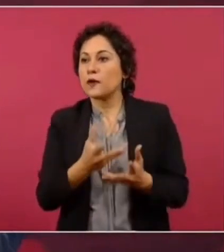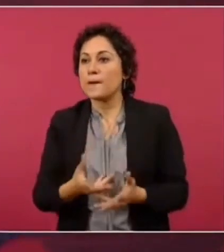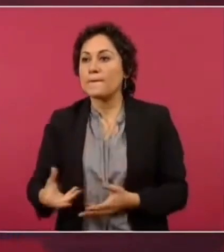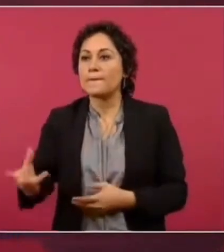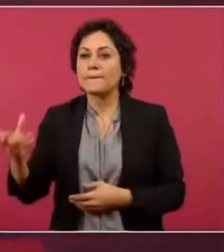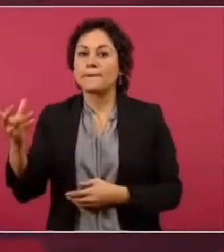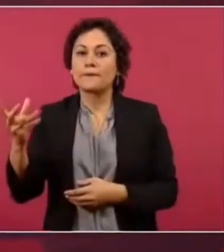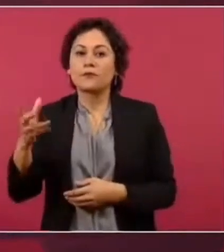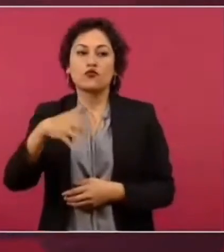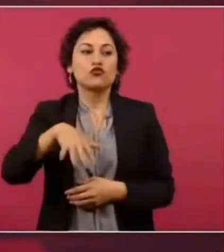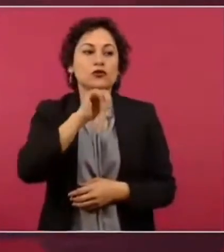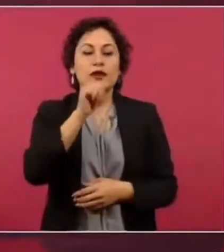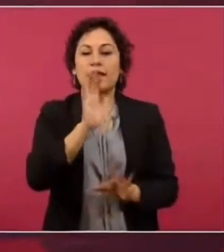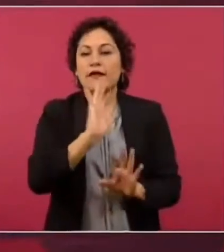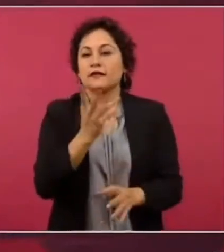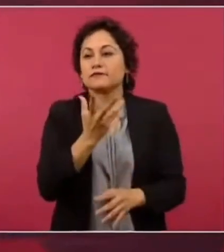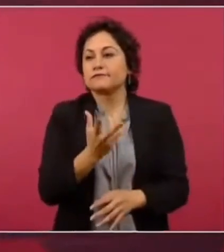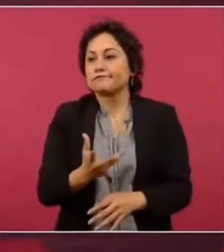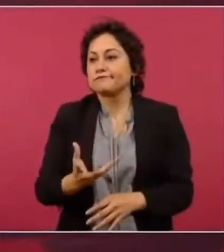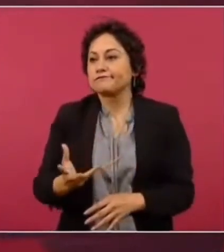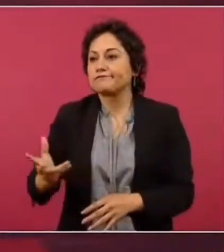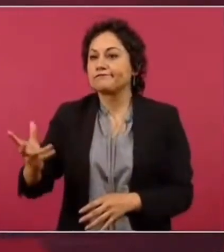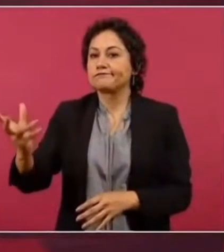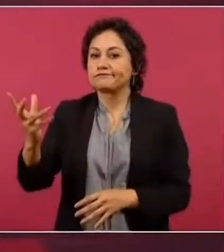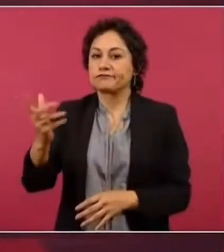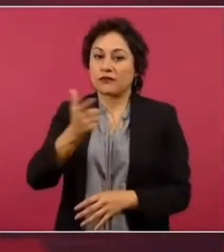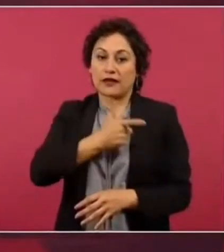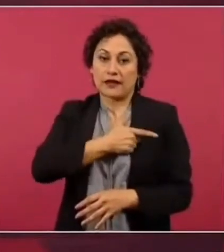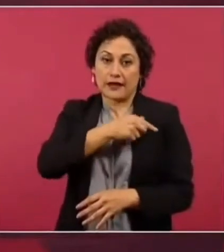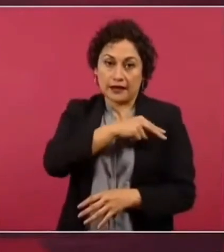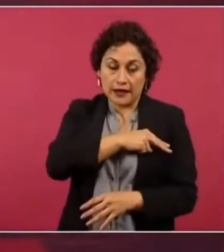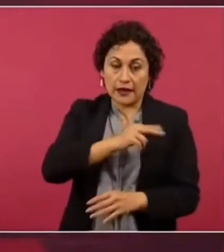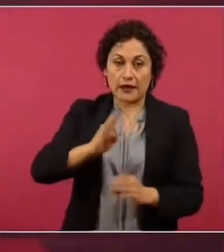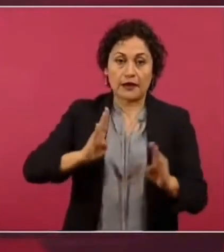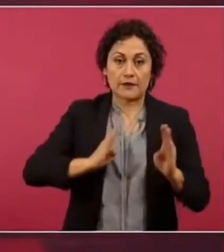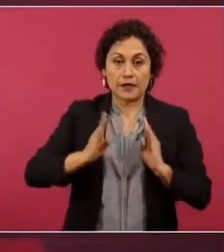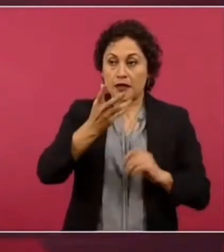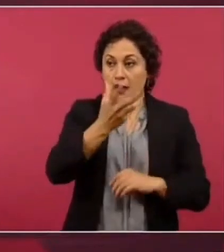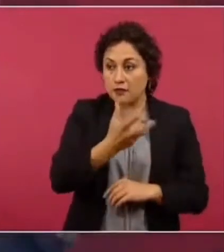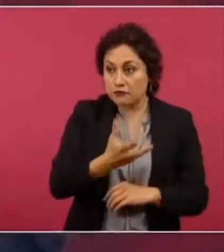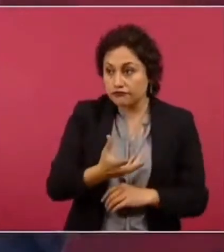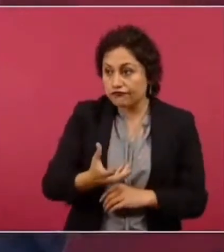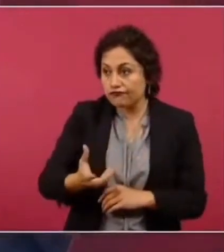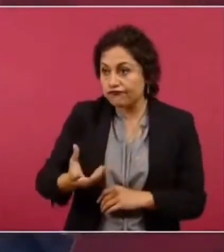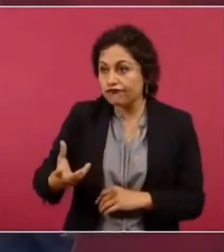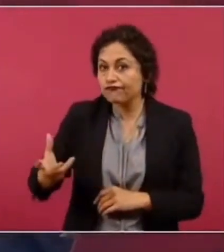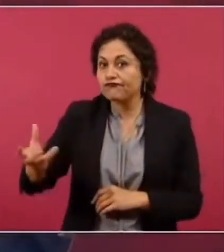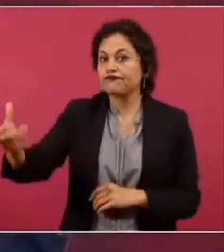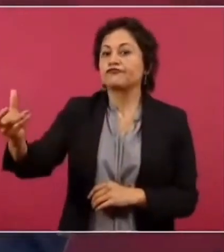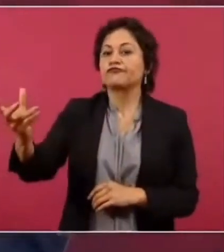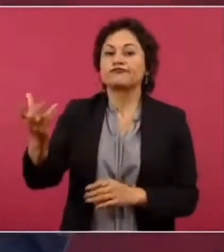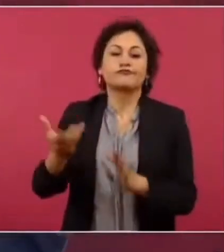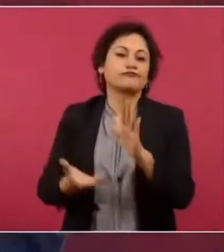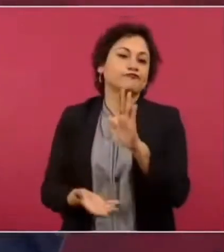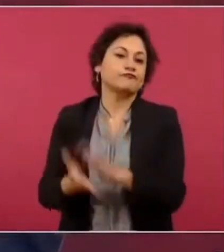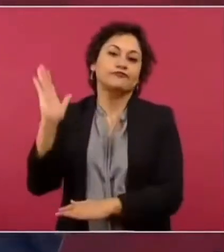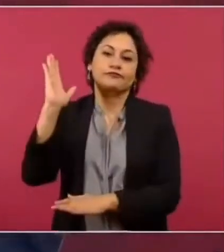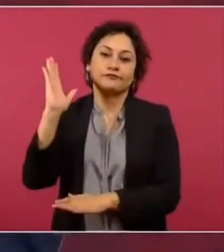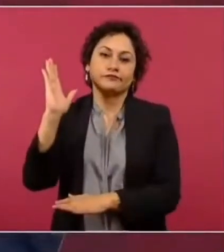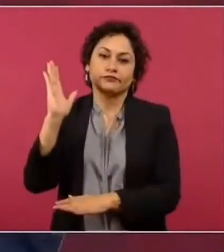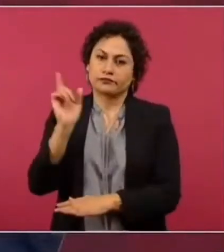iban ya a salir los elementos que están ahí desde el primer día.